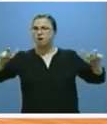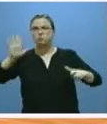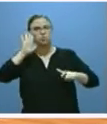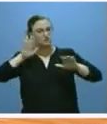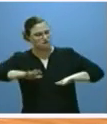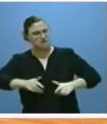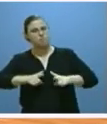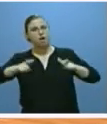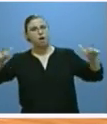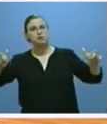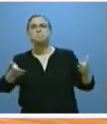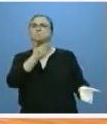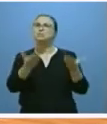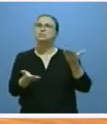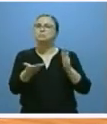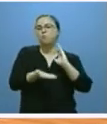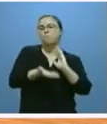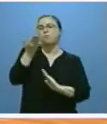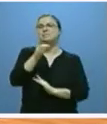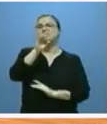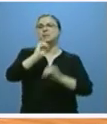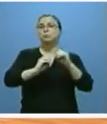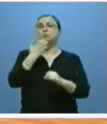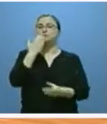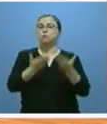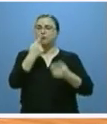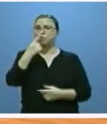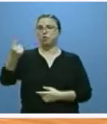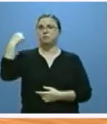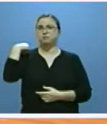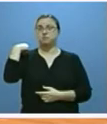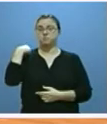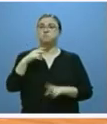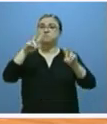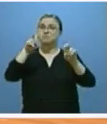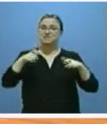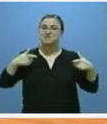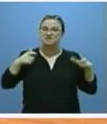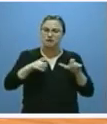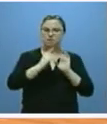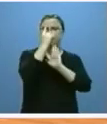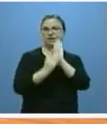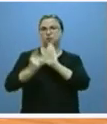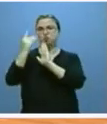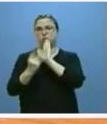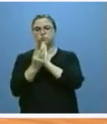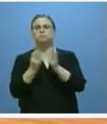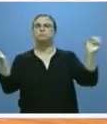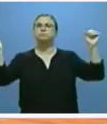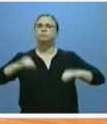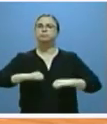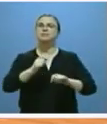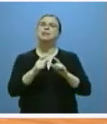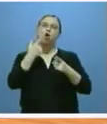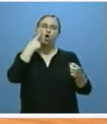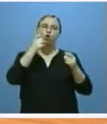torno al 15% sobre el ejercicio anterior. En esta área y mediante sendos decretos hemos aprobado la regulación de